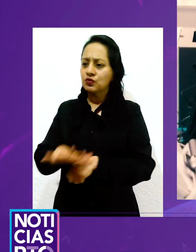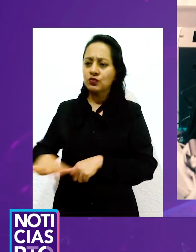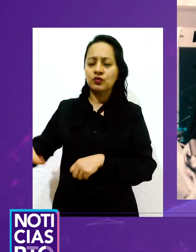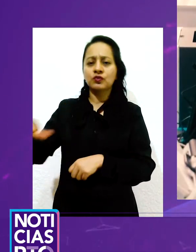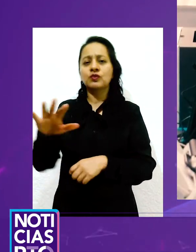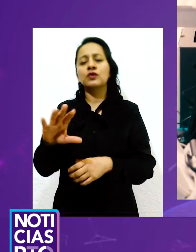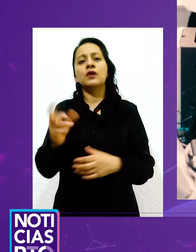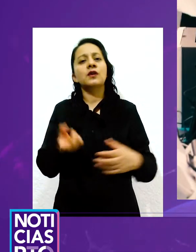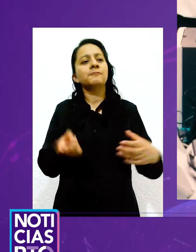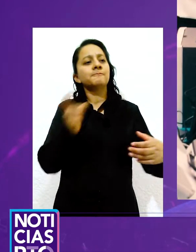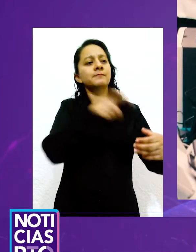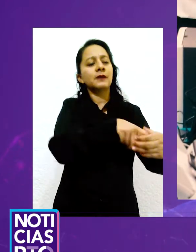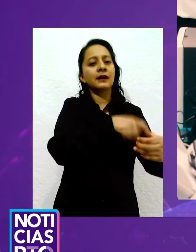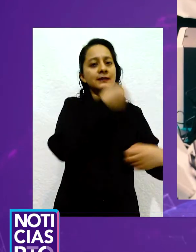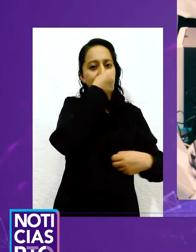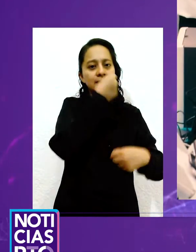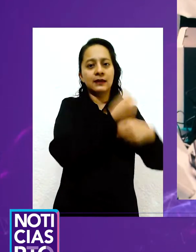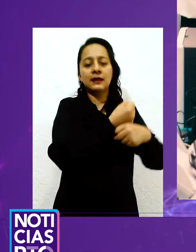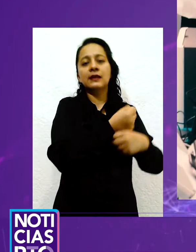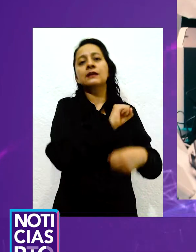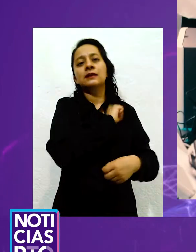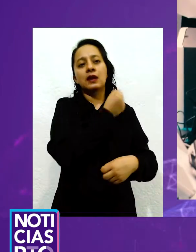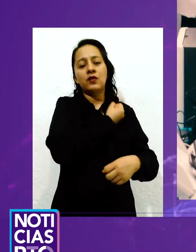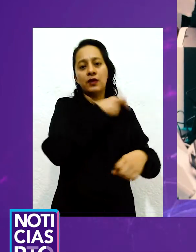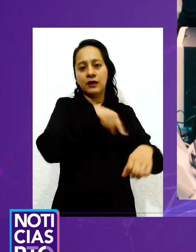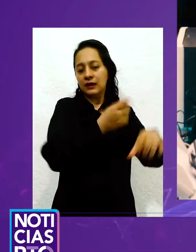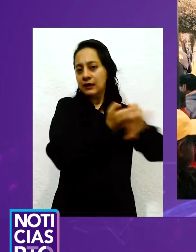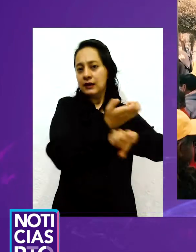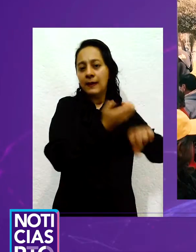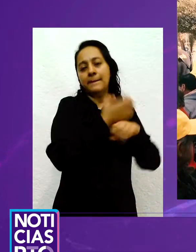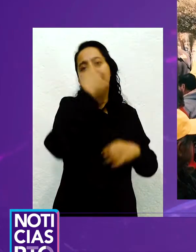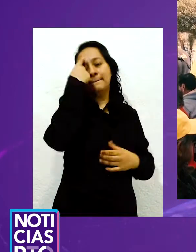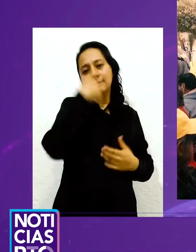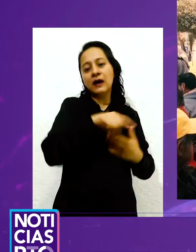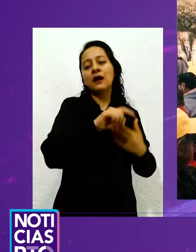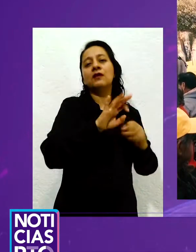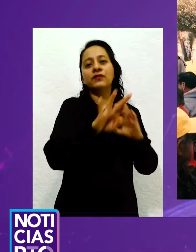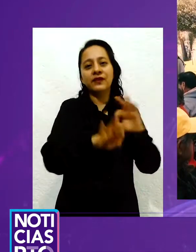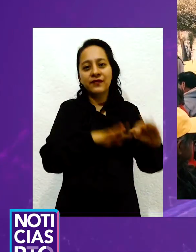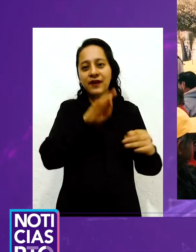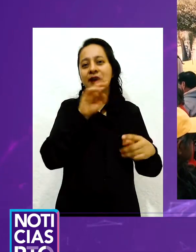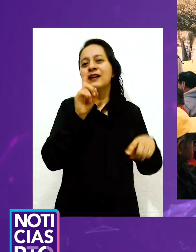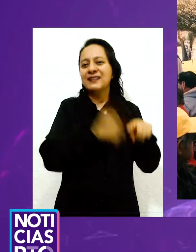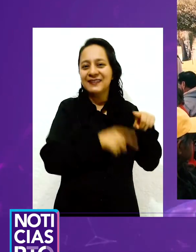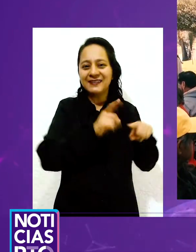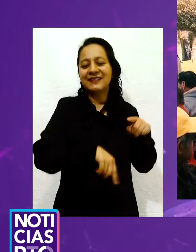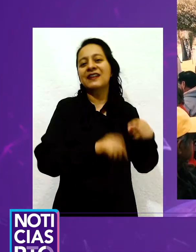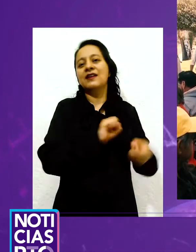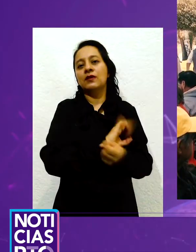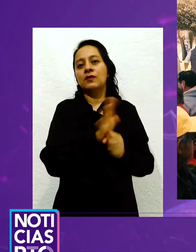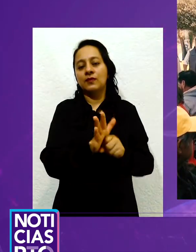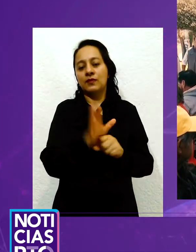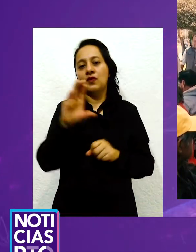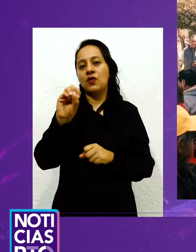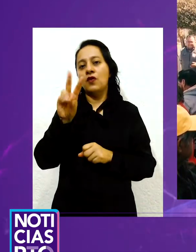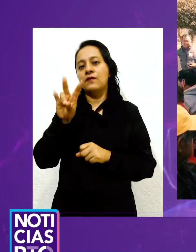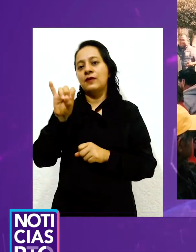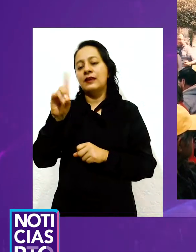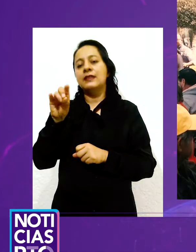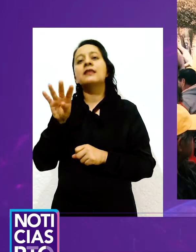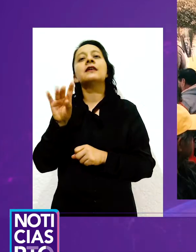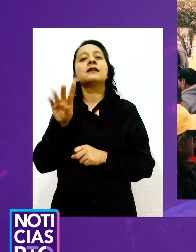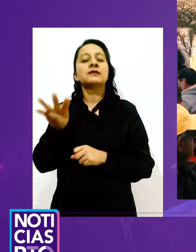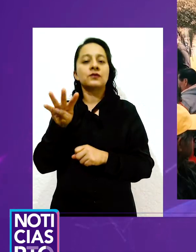se sumaron a los esfuerzos de la Secretaría de Salud en el estado en el combate a la contingencia por el COVID-19. En entrevista